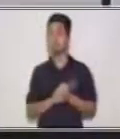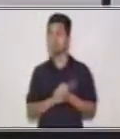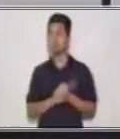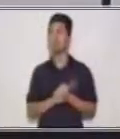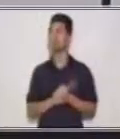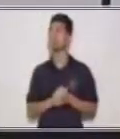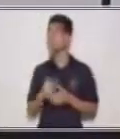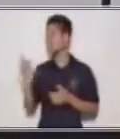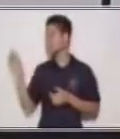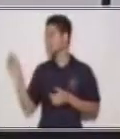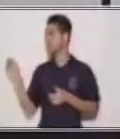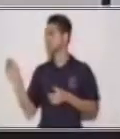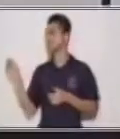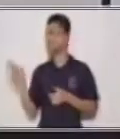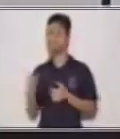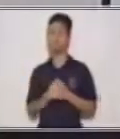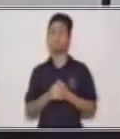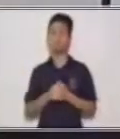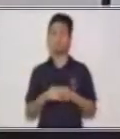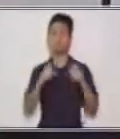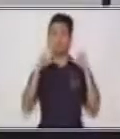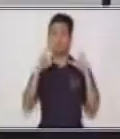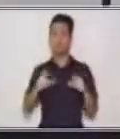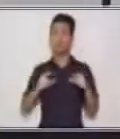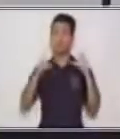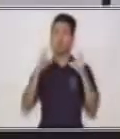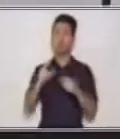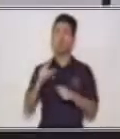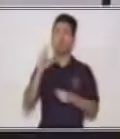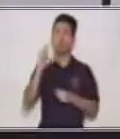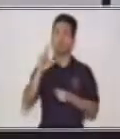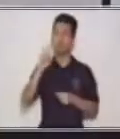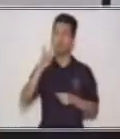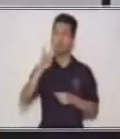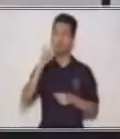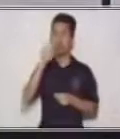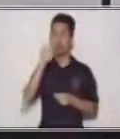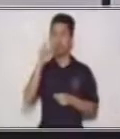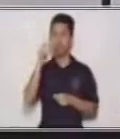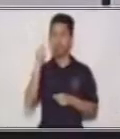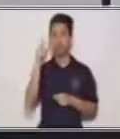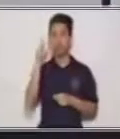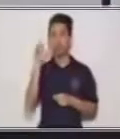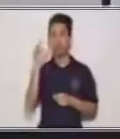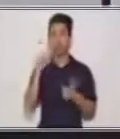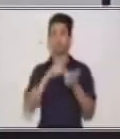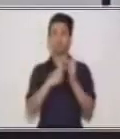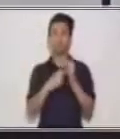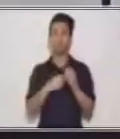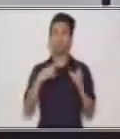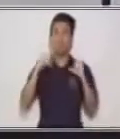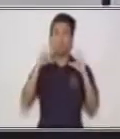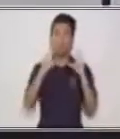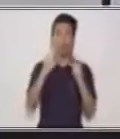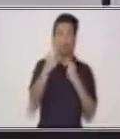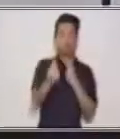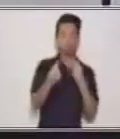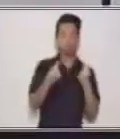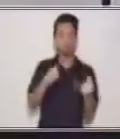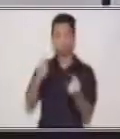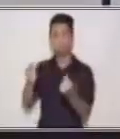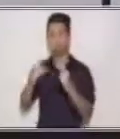Cuidado. Muy bien. En la familia nos debemos cuidar unos a otros. ¿Cómo nos cuidamos? ¿Sí?